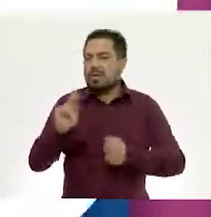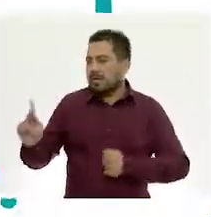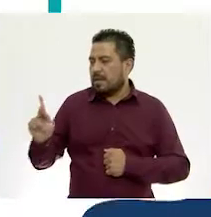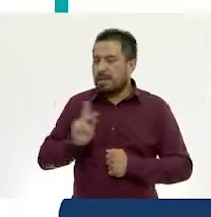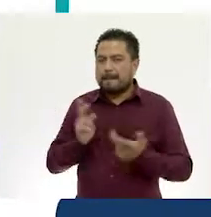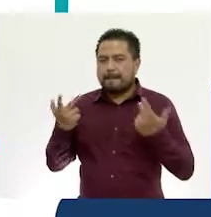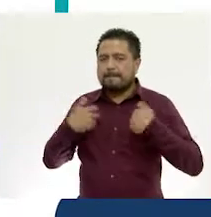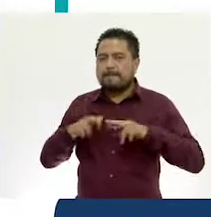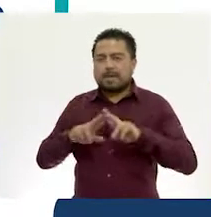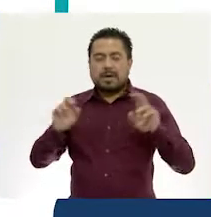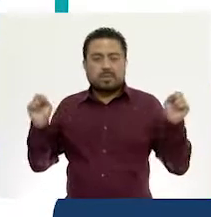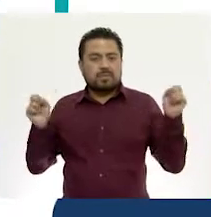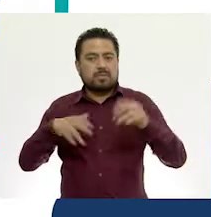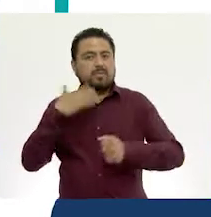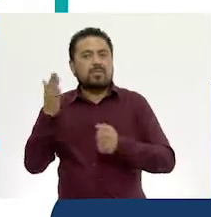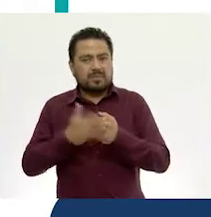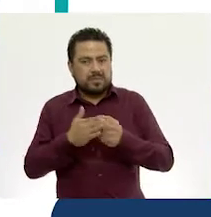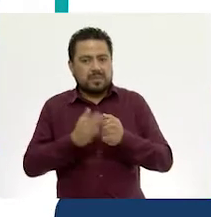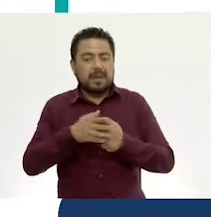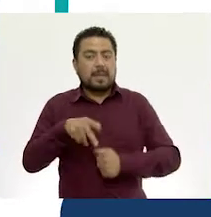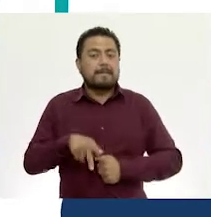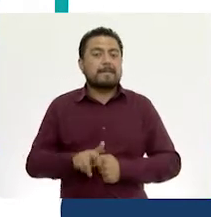Gaby y yo. Vamos a la siguiente materia.